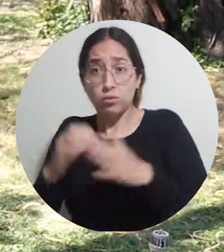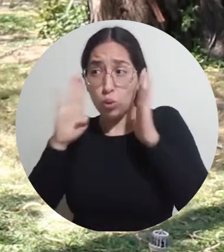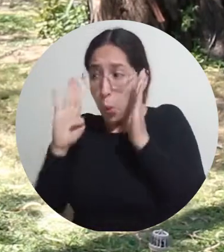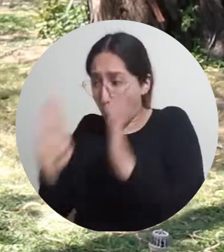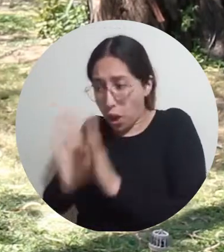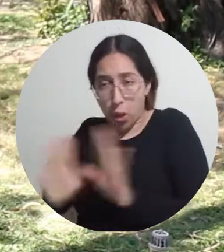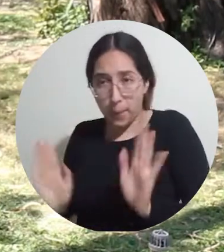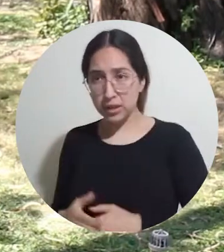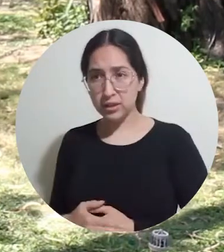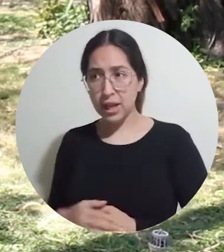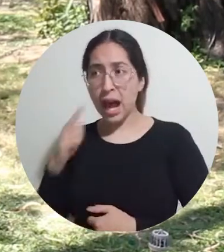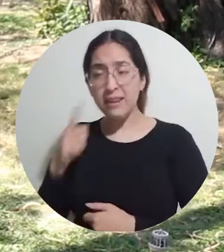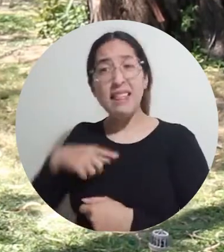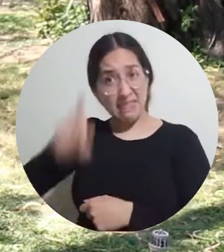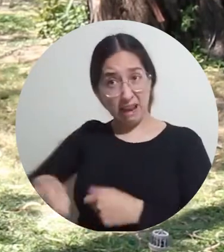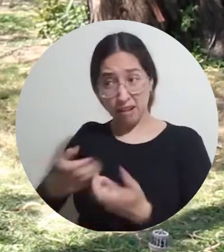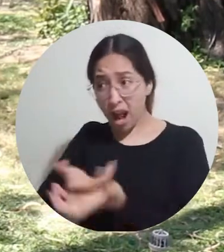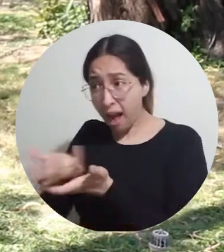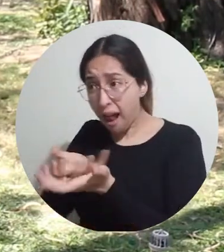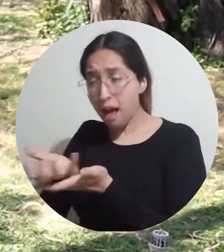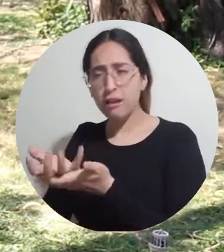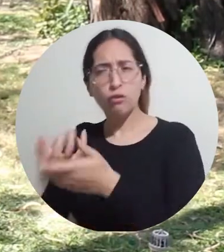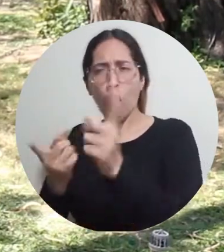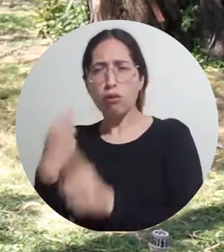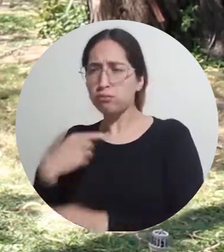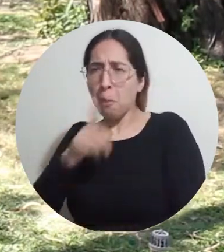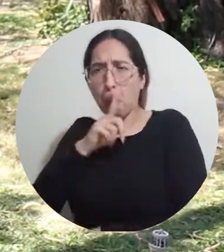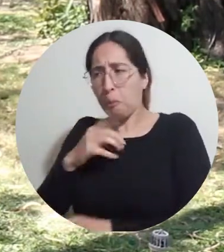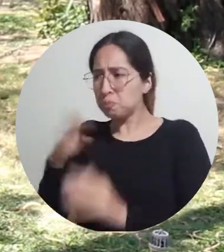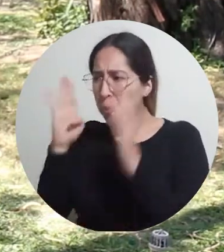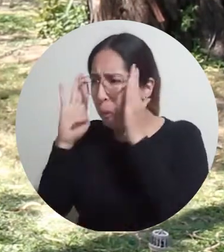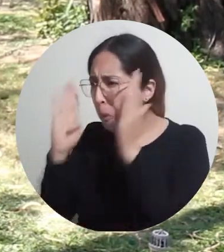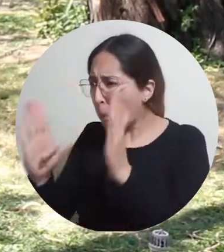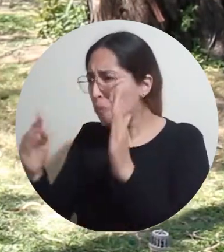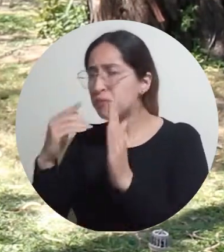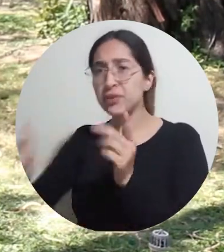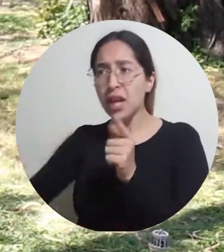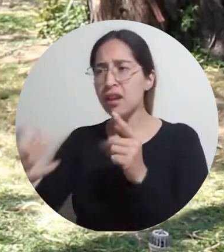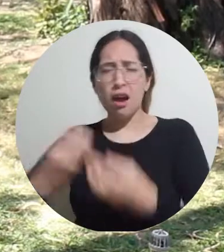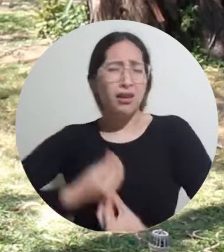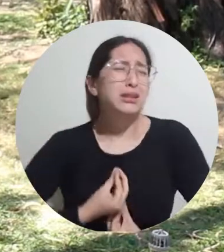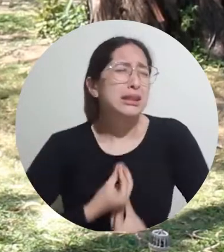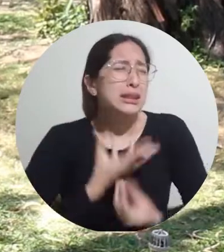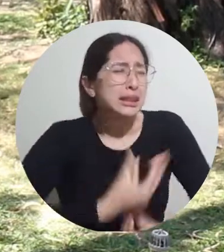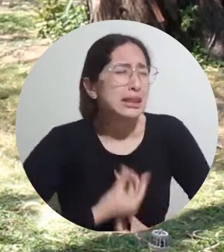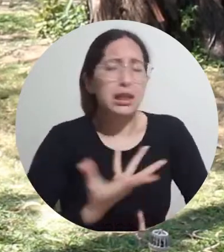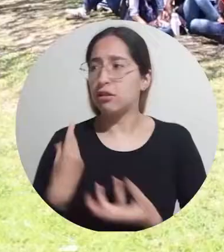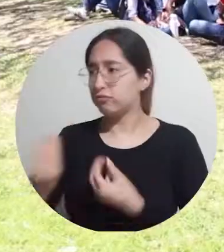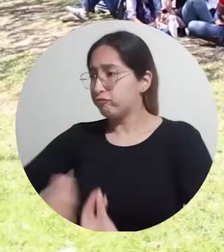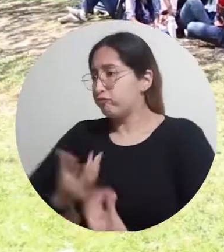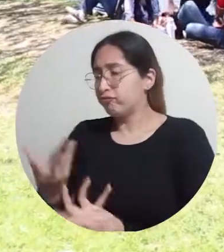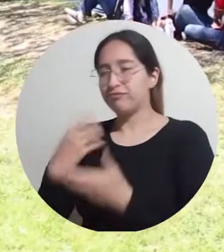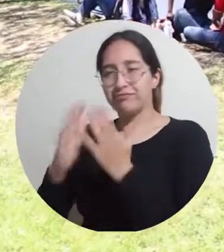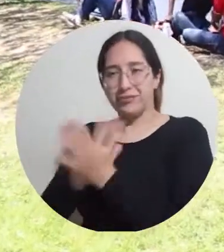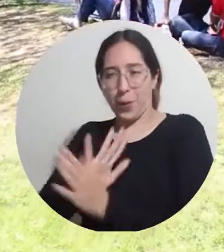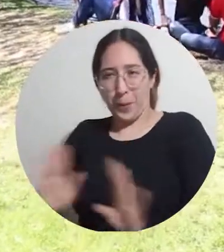escuchándola. No necesariamente tienes tú que dar un consejo, simplemente escuchándola, dejar que la otra persona se desahogue contigo.